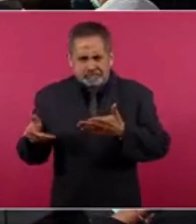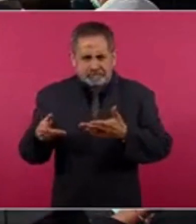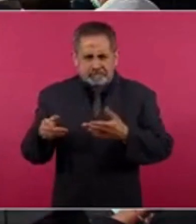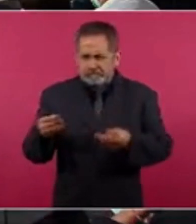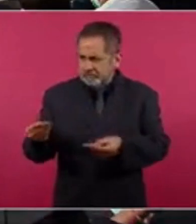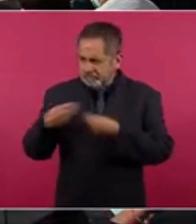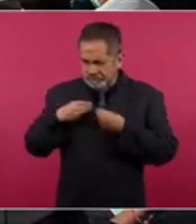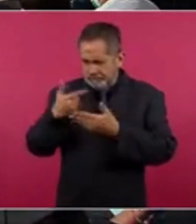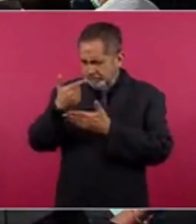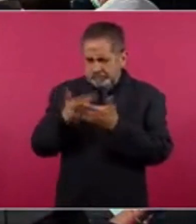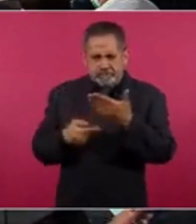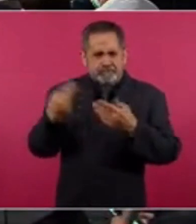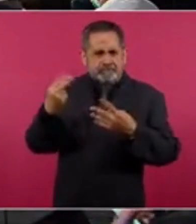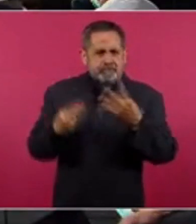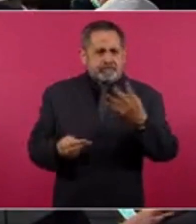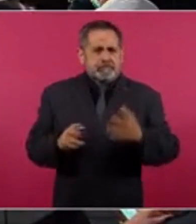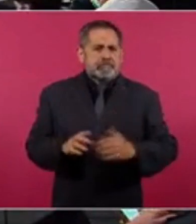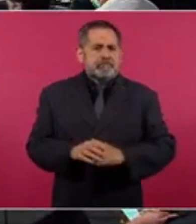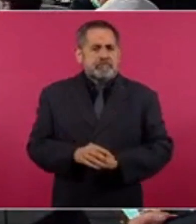la pasas.